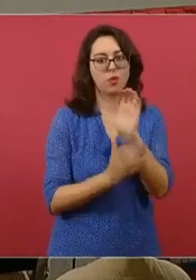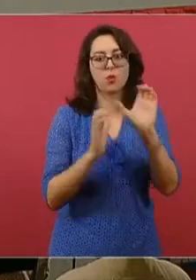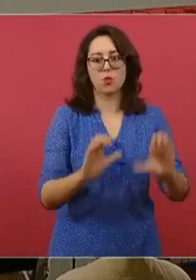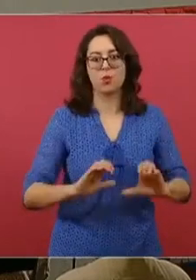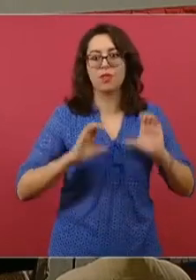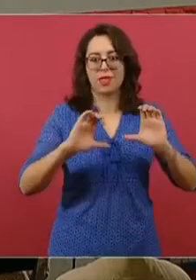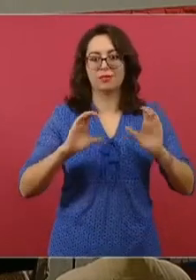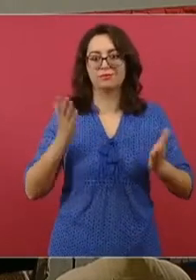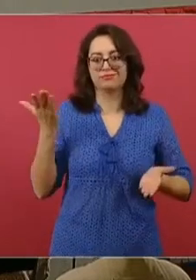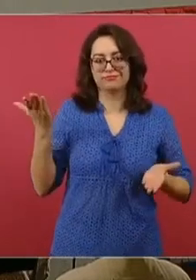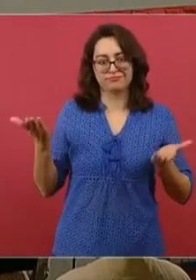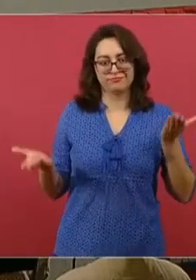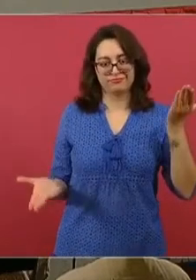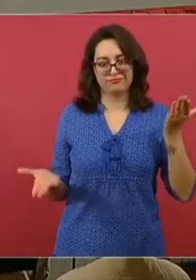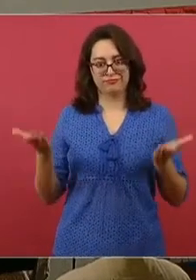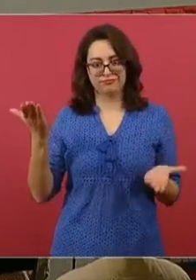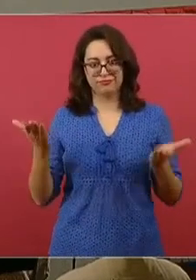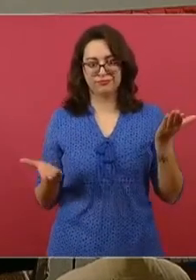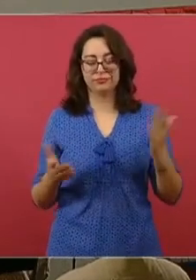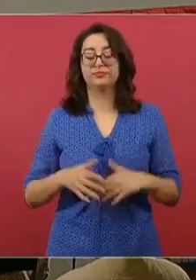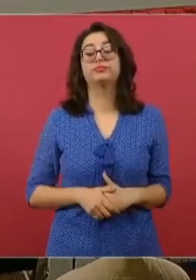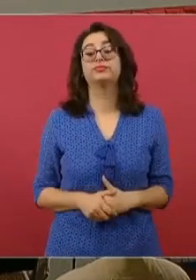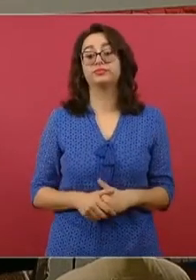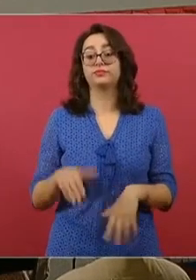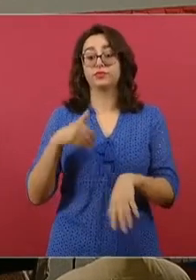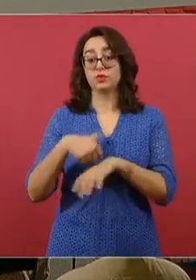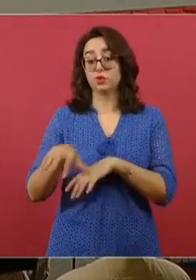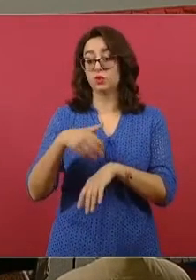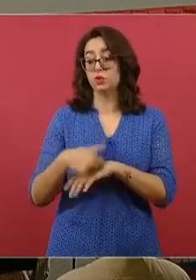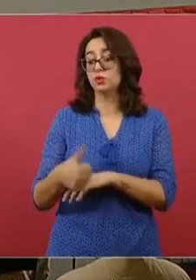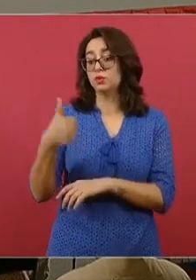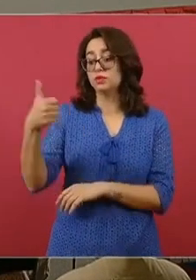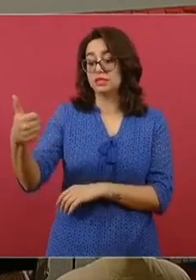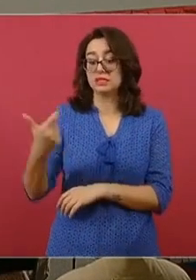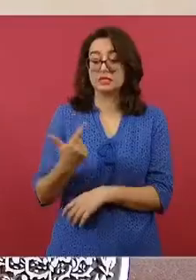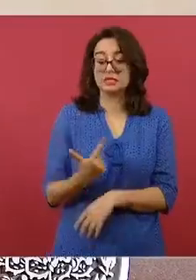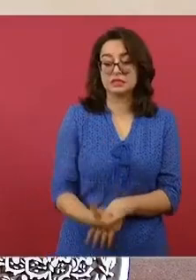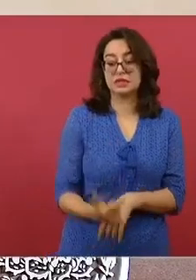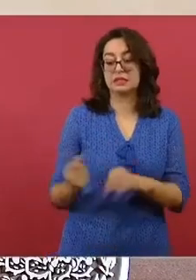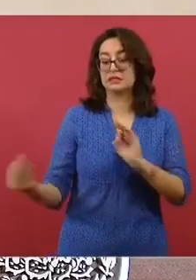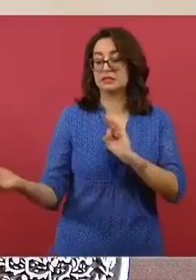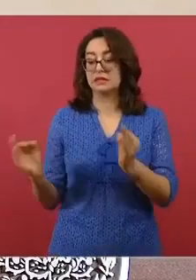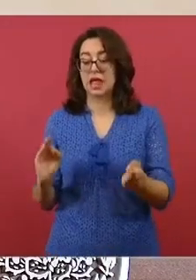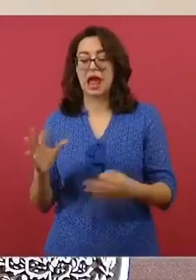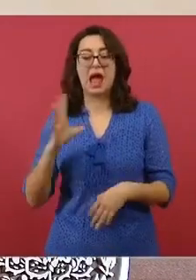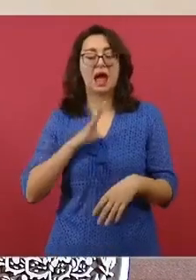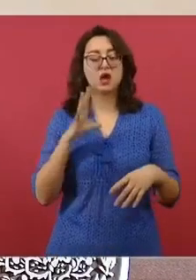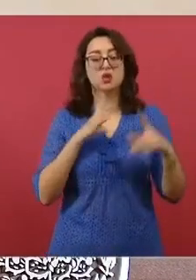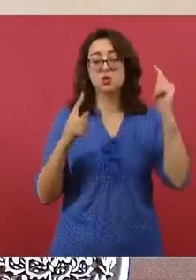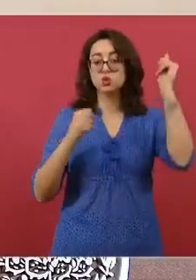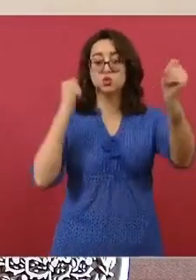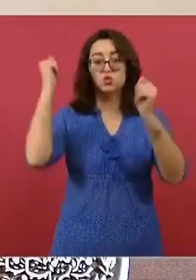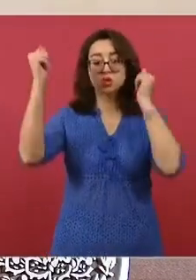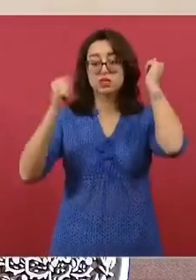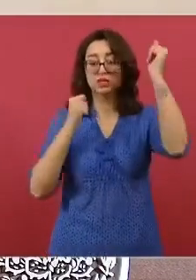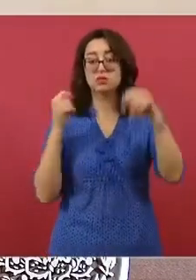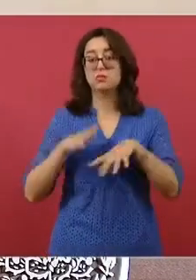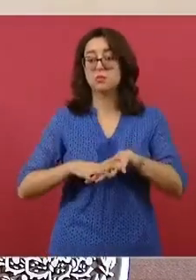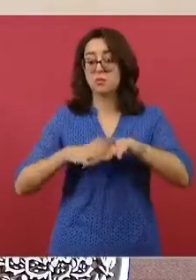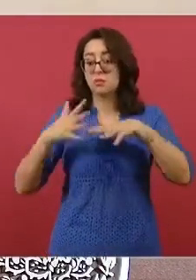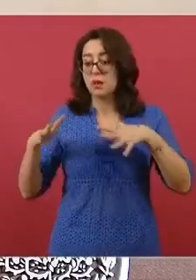los pasajeros del Tren Maya podrán conocer y disfrutar de destinos importantes como Puerto Morelos, Playa del Carmen,